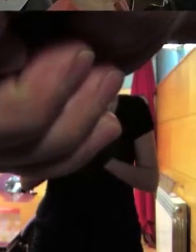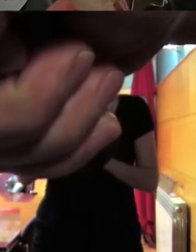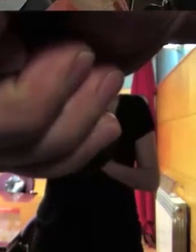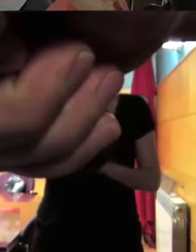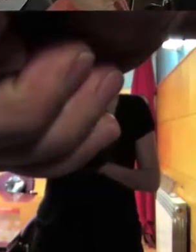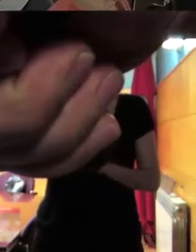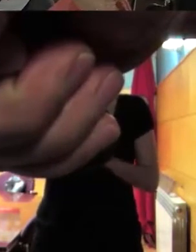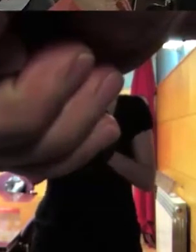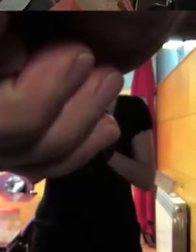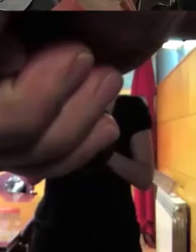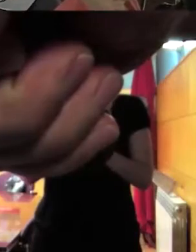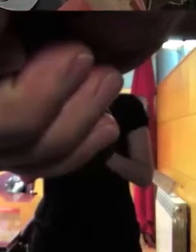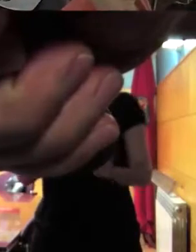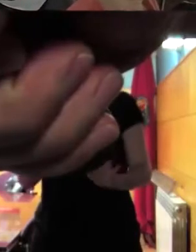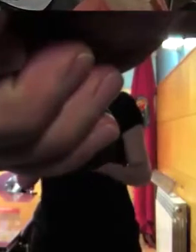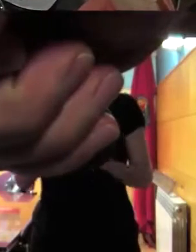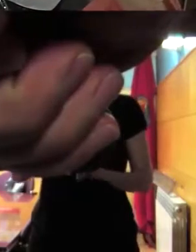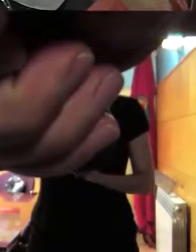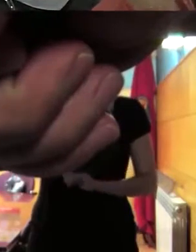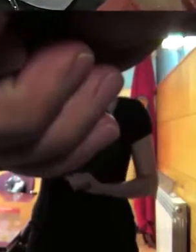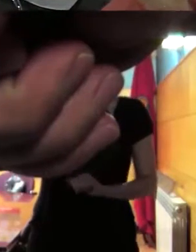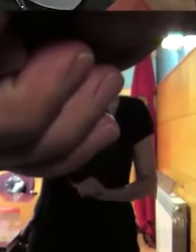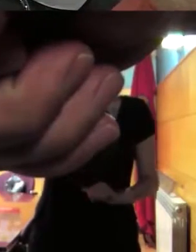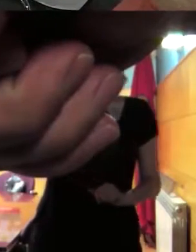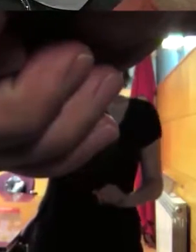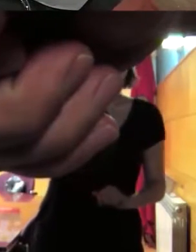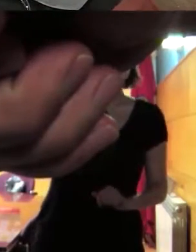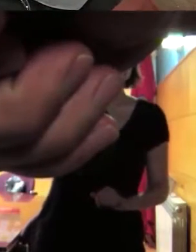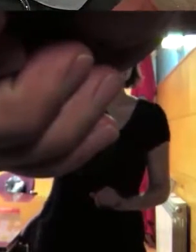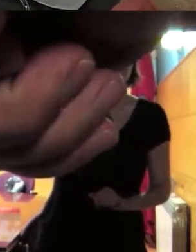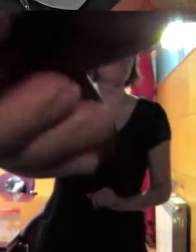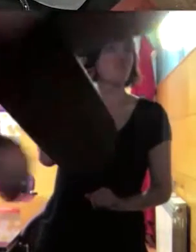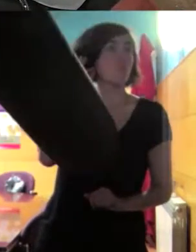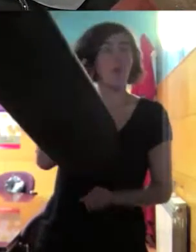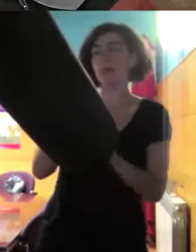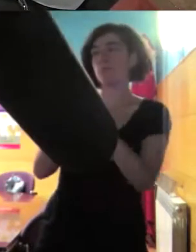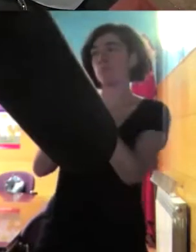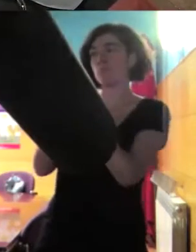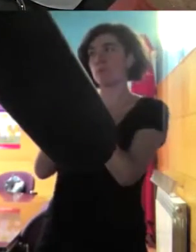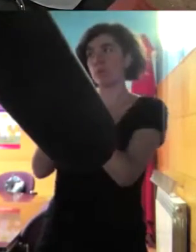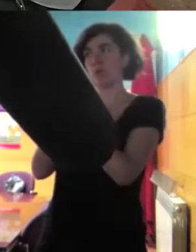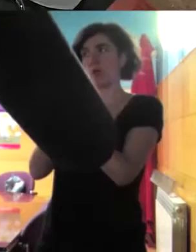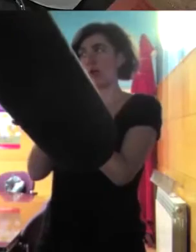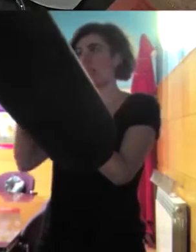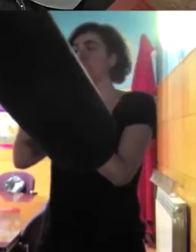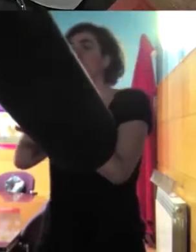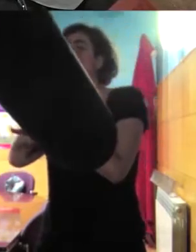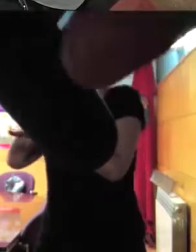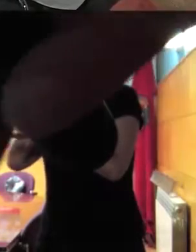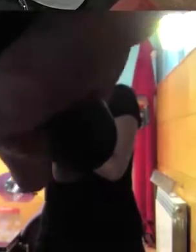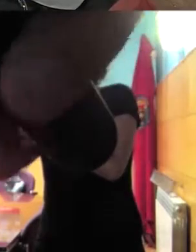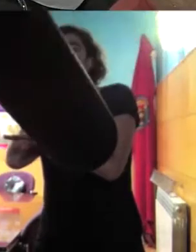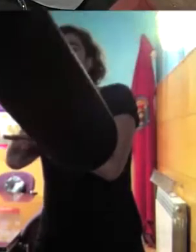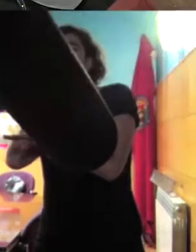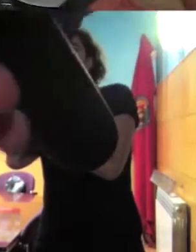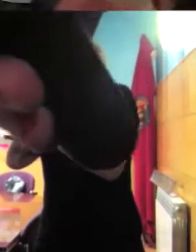comentario justo en la cola sobre otra mujer que estaba en ventanilla vestida pues con su belfa o lo